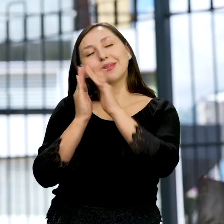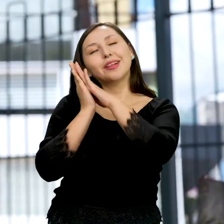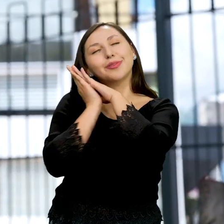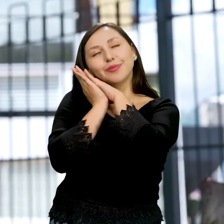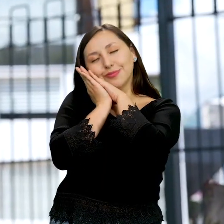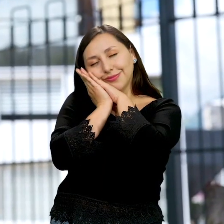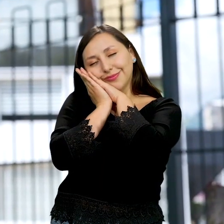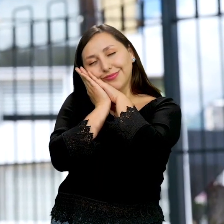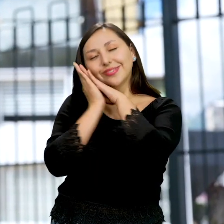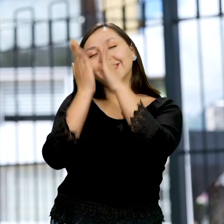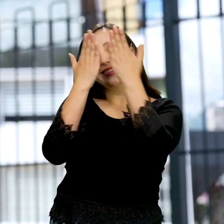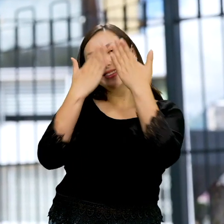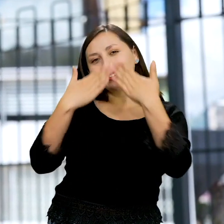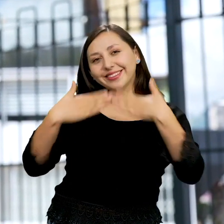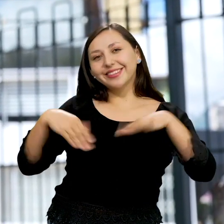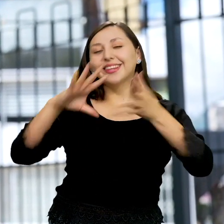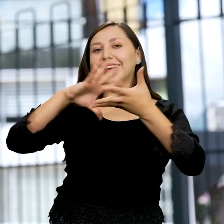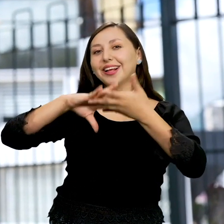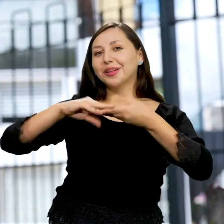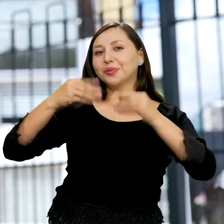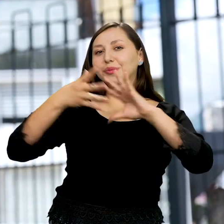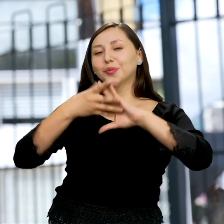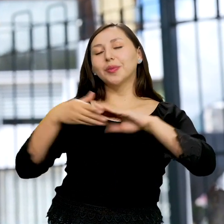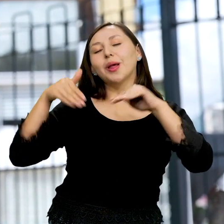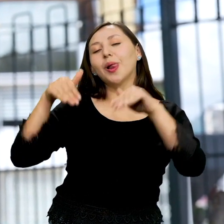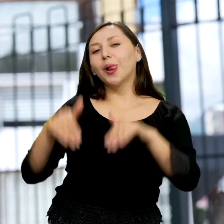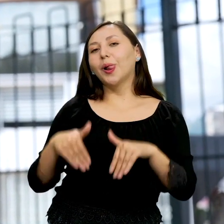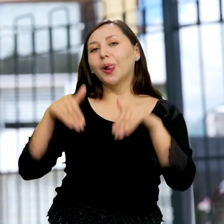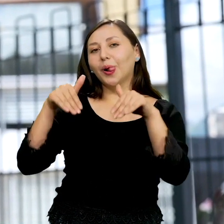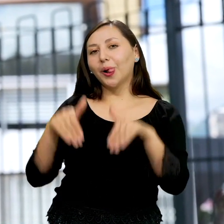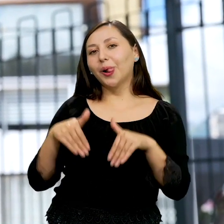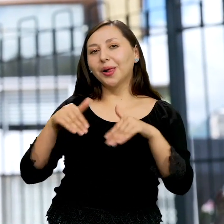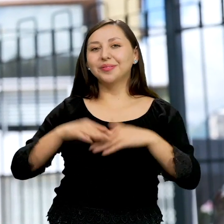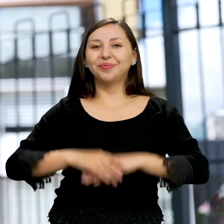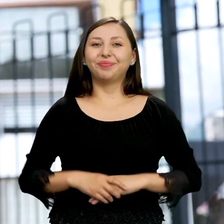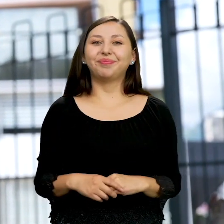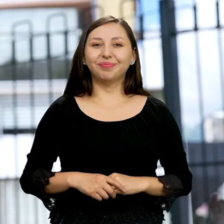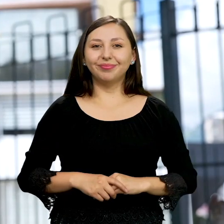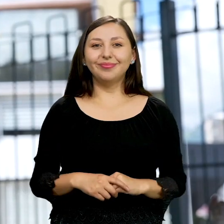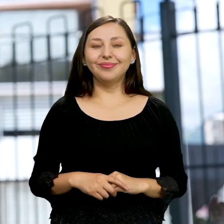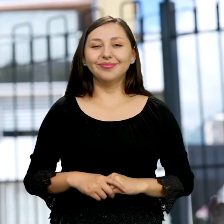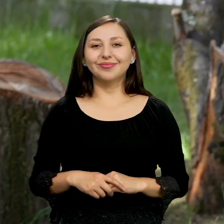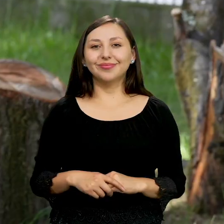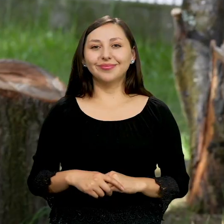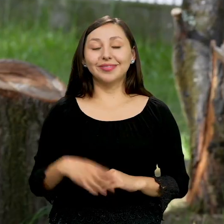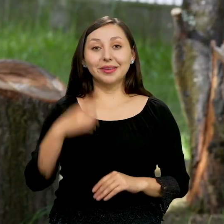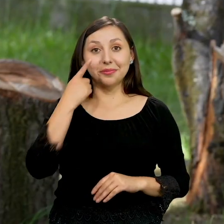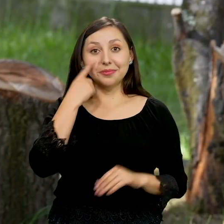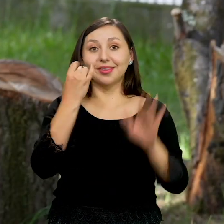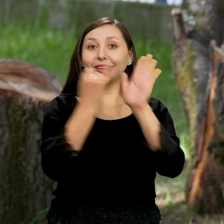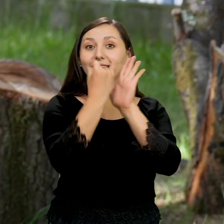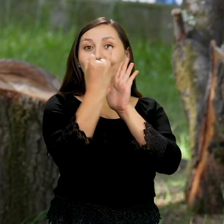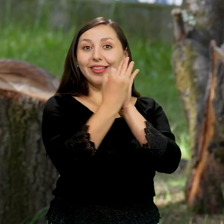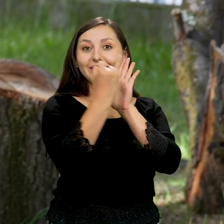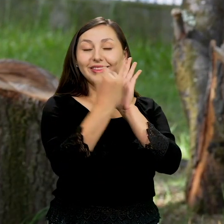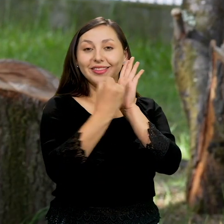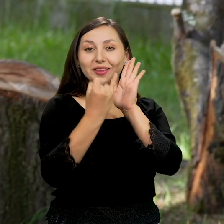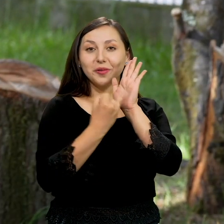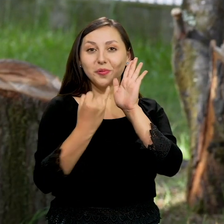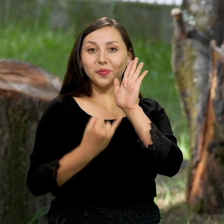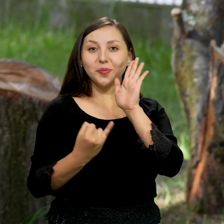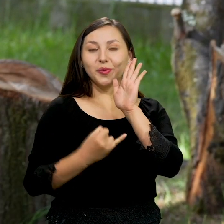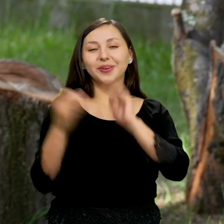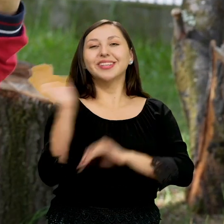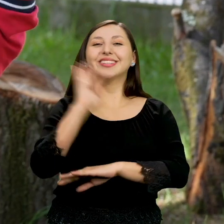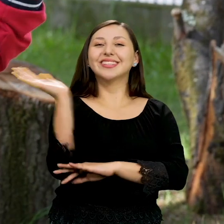Y colorín colorado Este cuento de mi perrita Macarena Se ha acabado Y esta ha sido la historia de mi